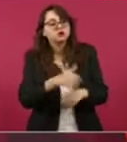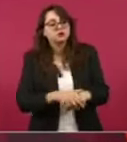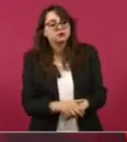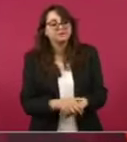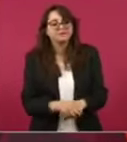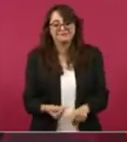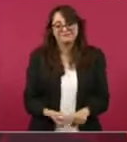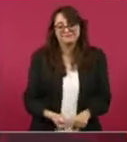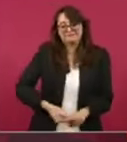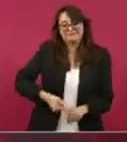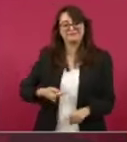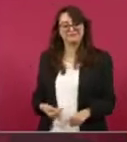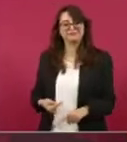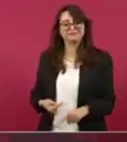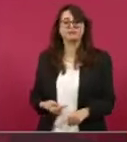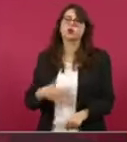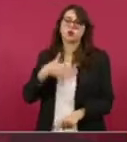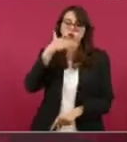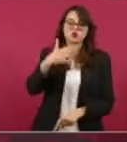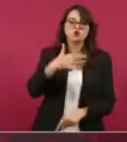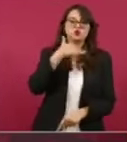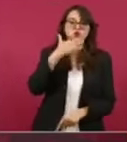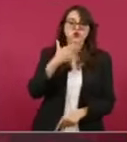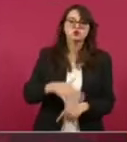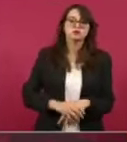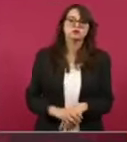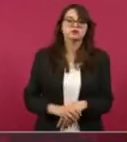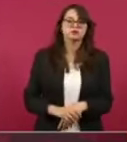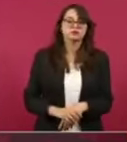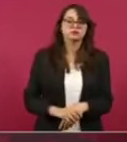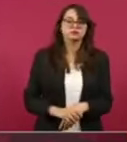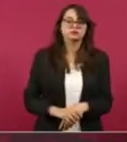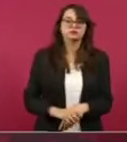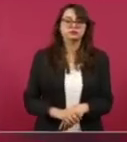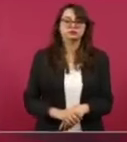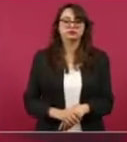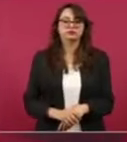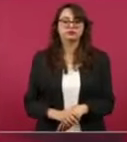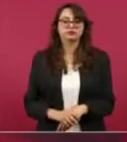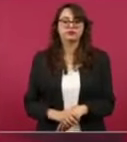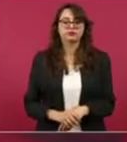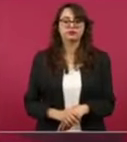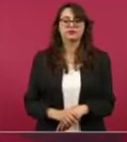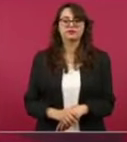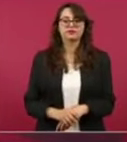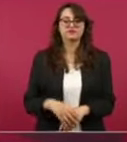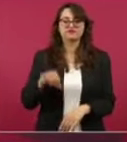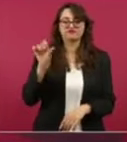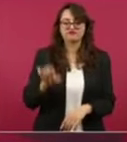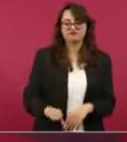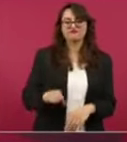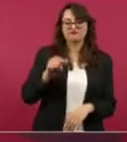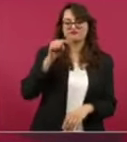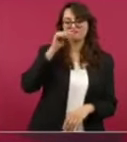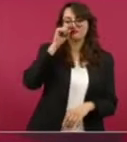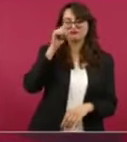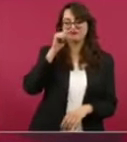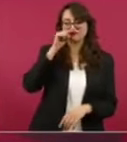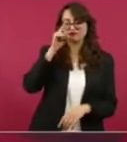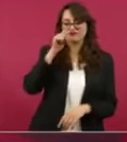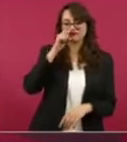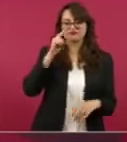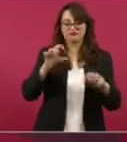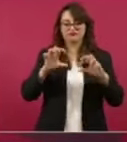Ahora les voy a presumir, en el mundo hay sólo